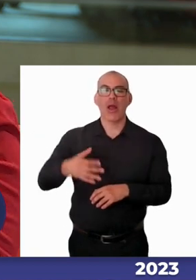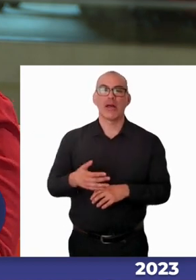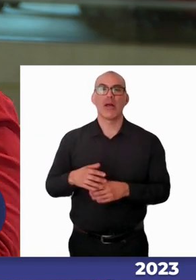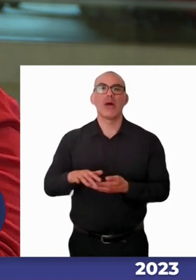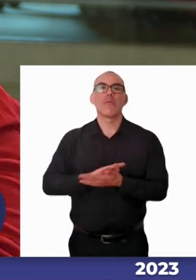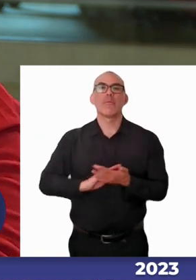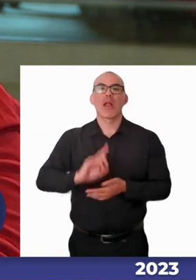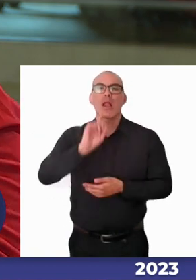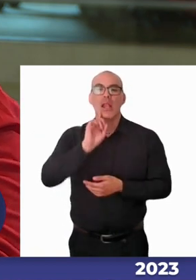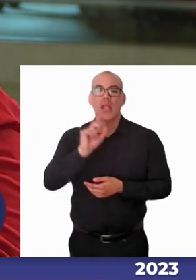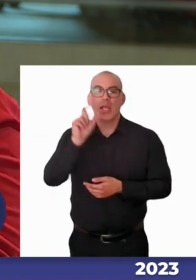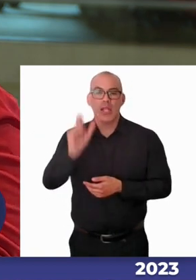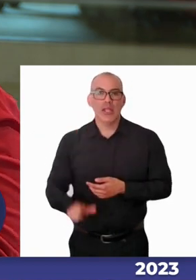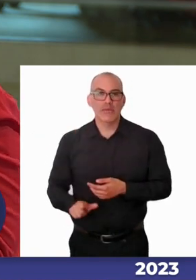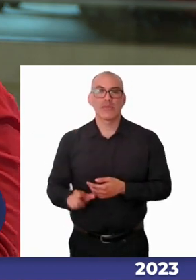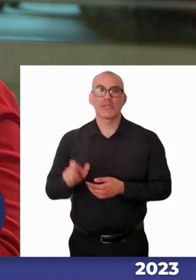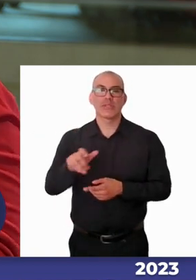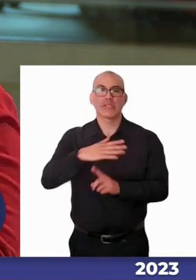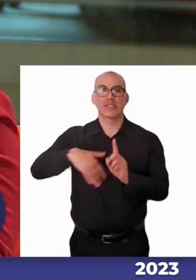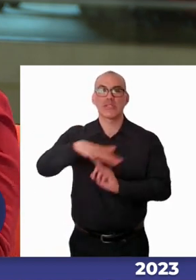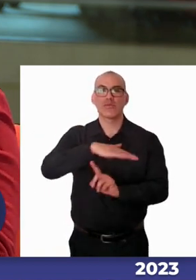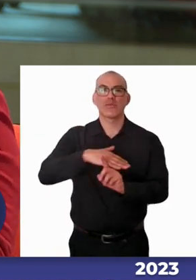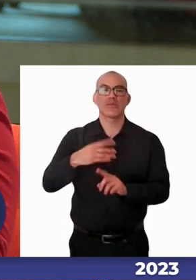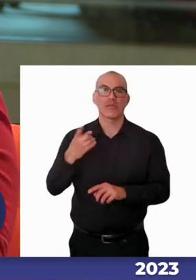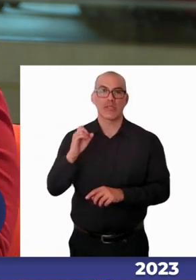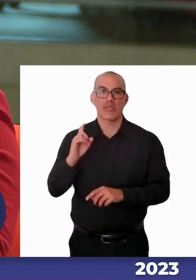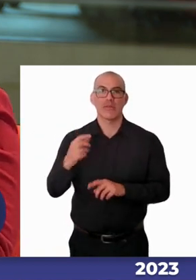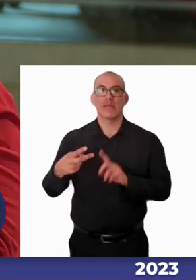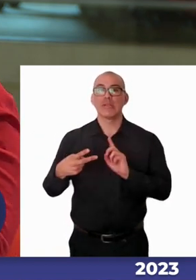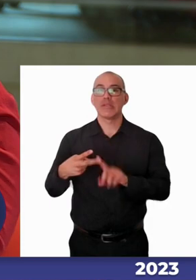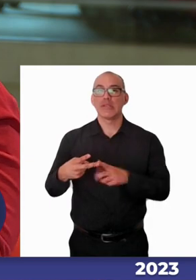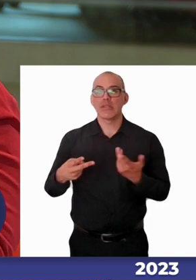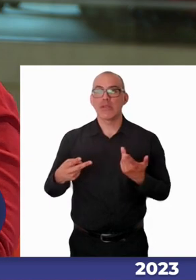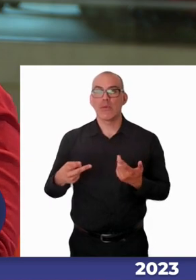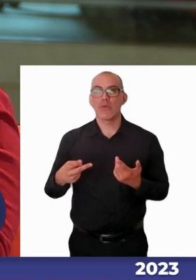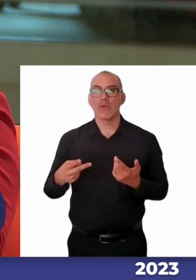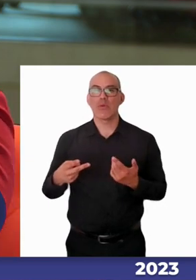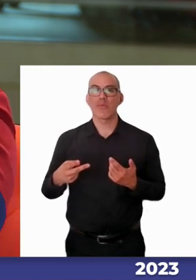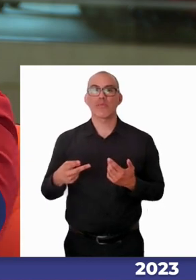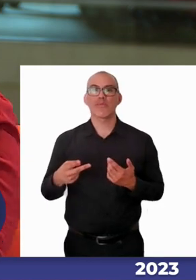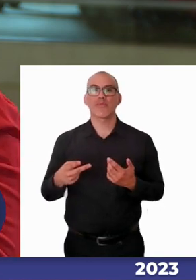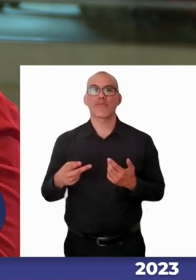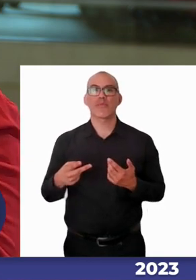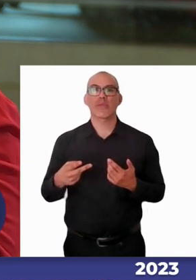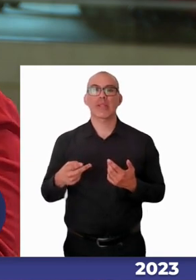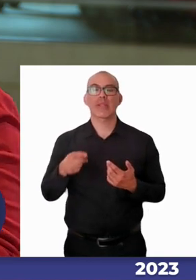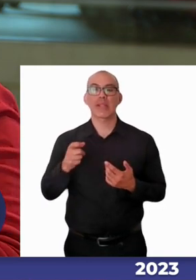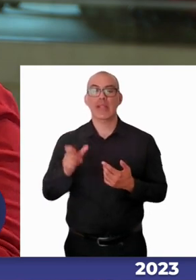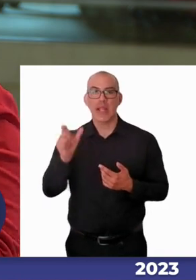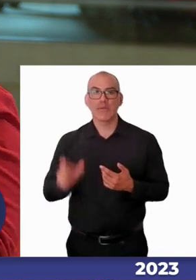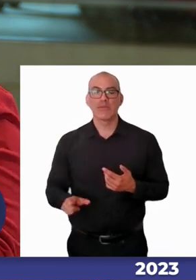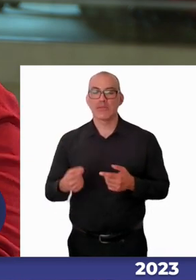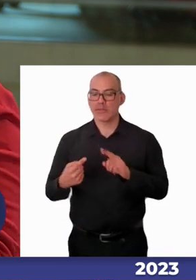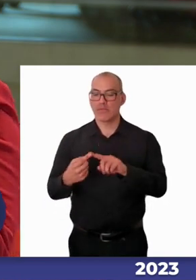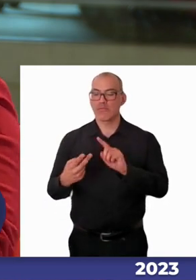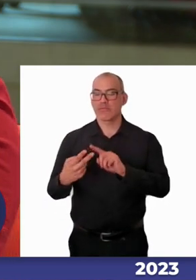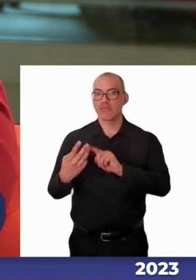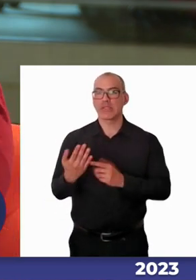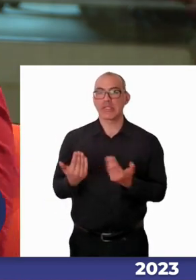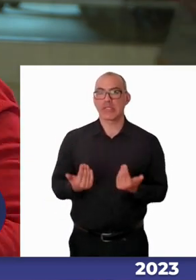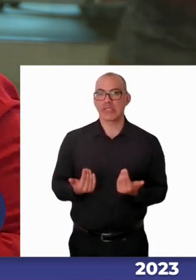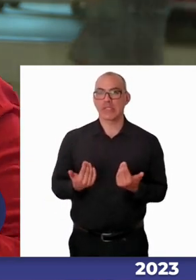persona en situación de discapacidad luego de esto nosotros entendemos que esta persona tiene una necesidad que cabe